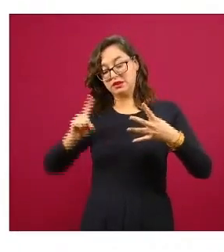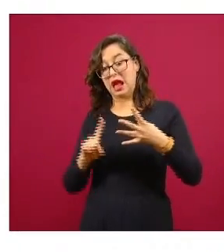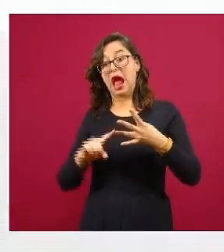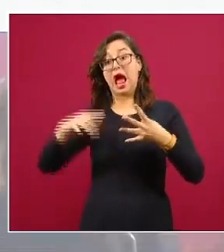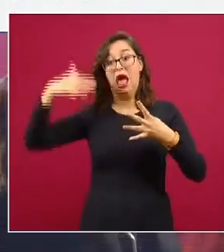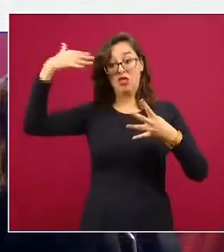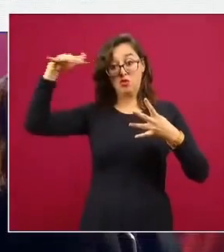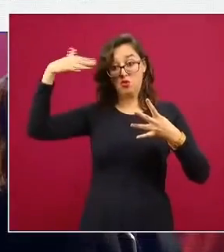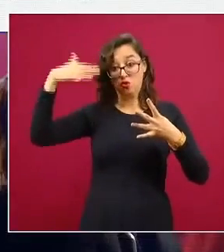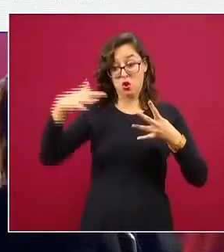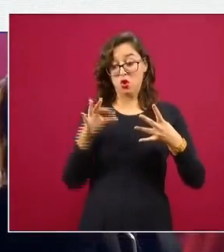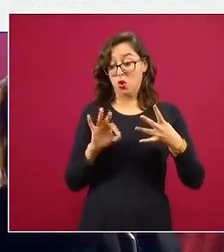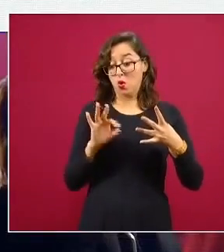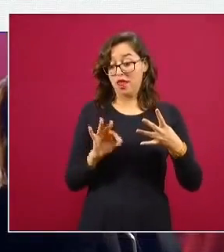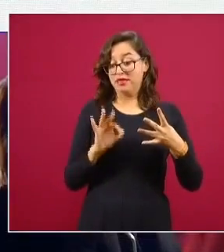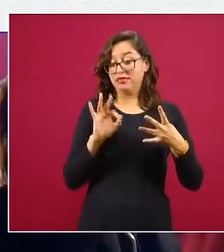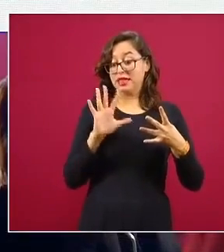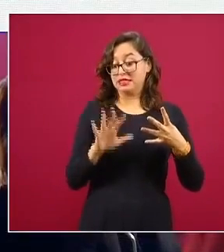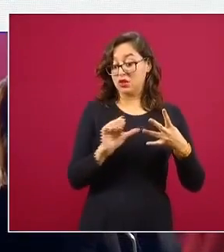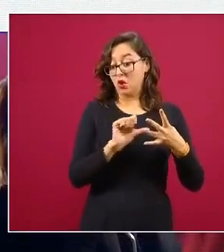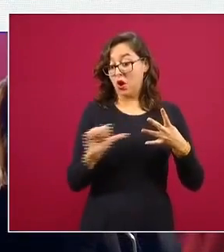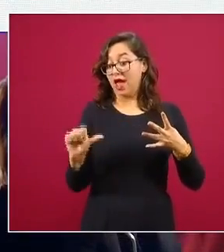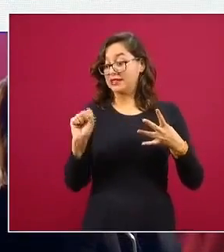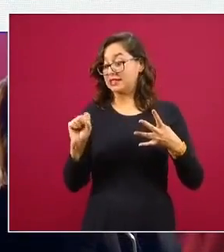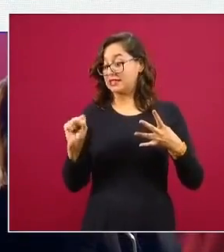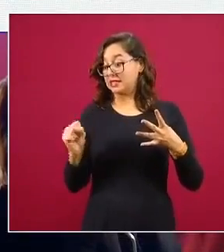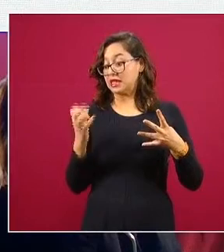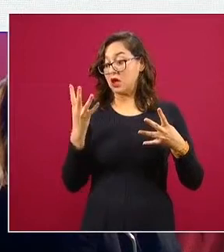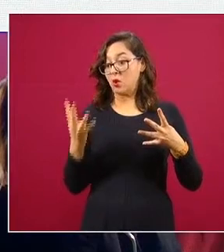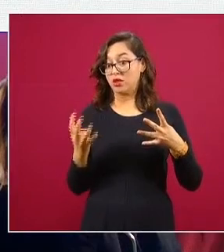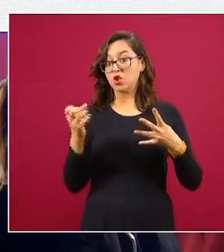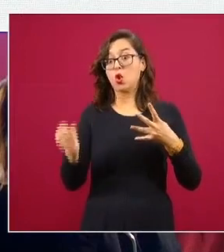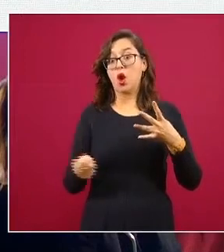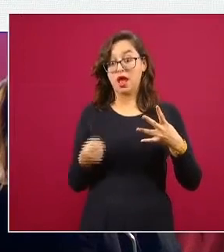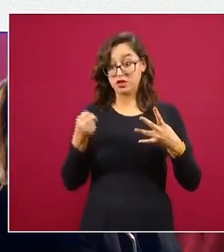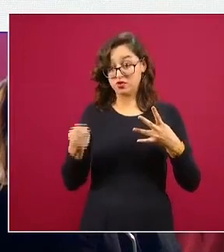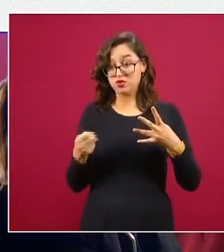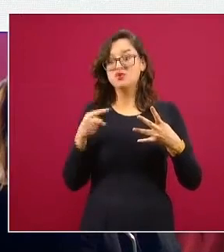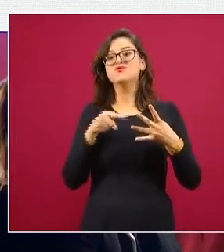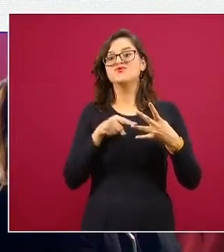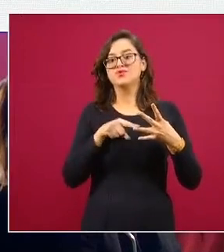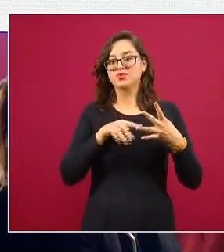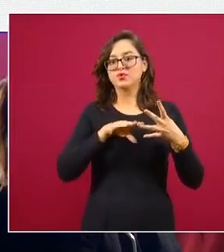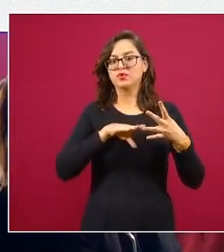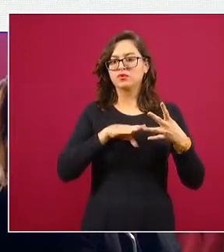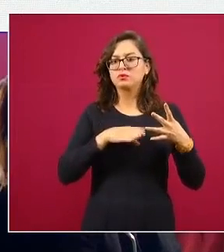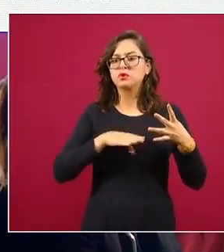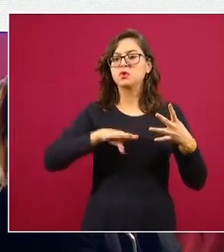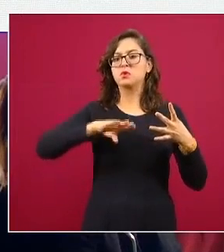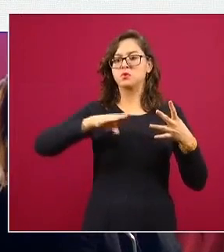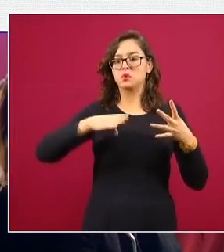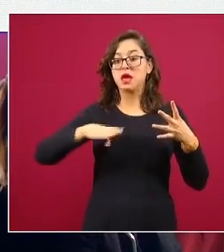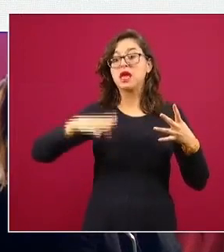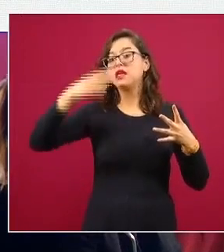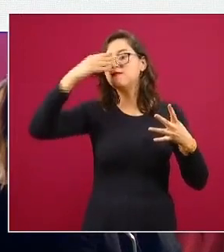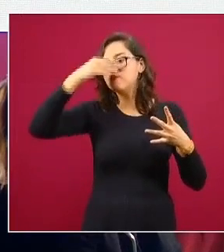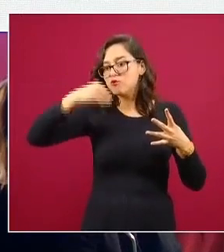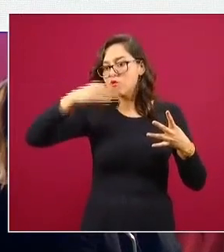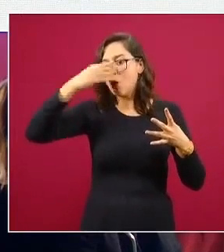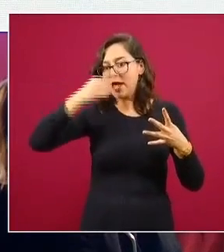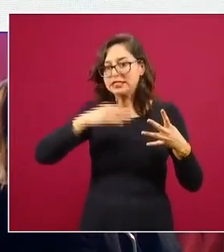45 a 64 años empecemos a ver un impacto primero de las influencias